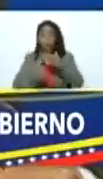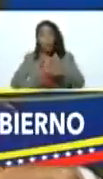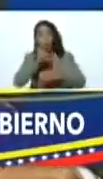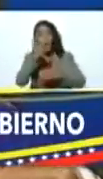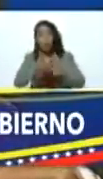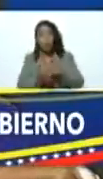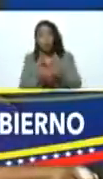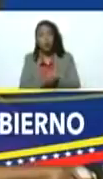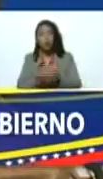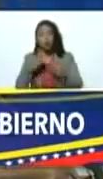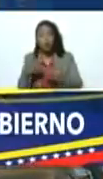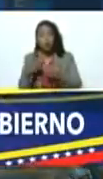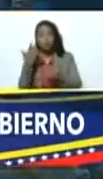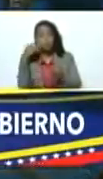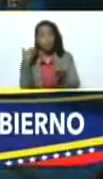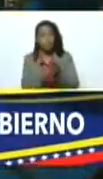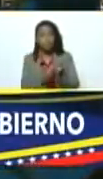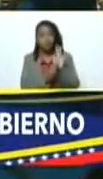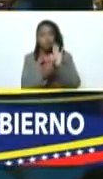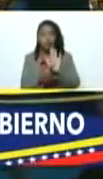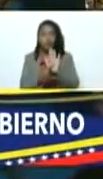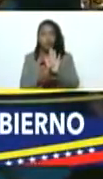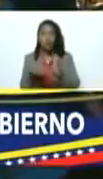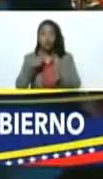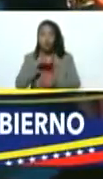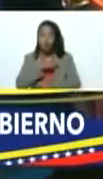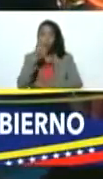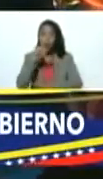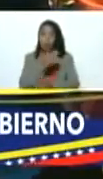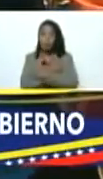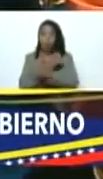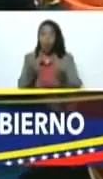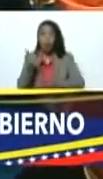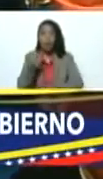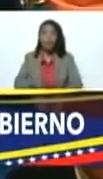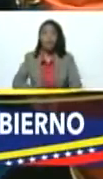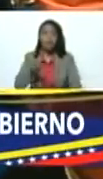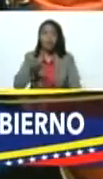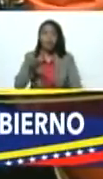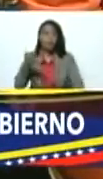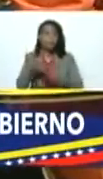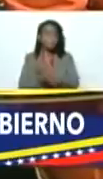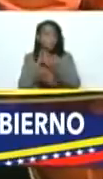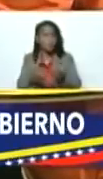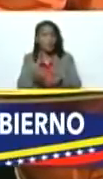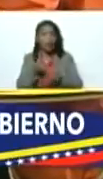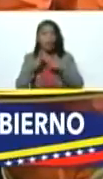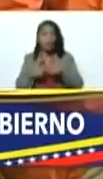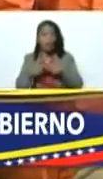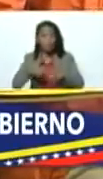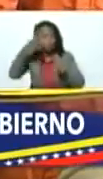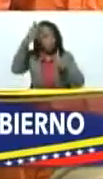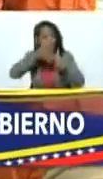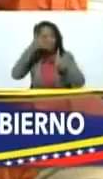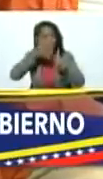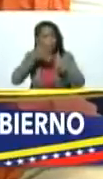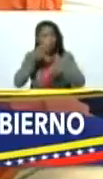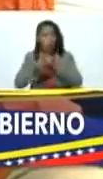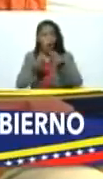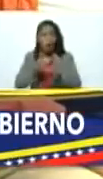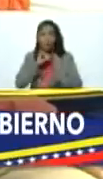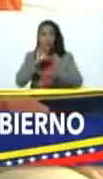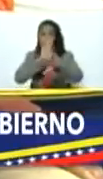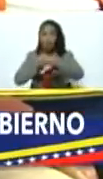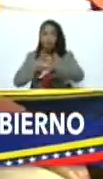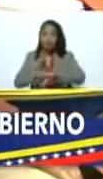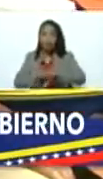que van a presentar. Hemos ofrecido también, algo importante, presidente, talleres de formación, tal como fue informado por